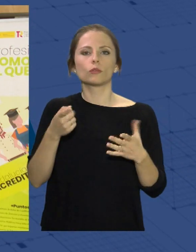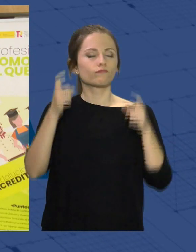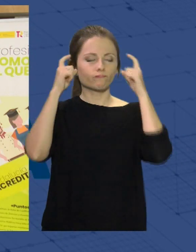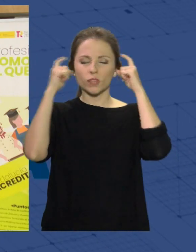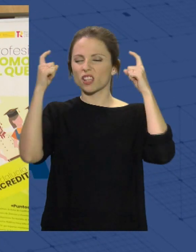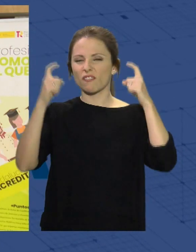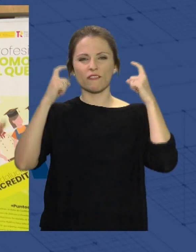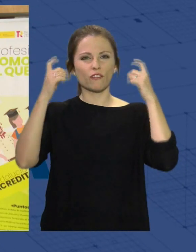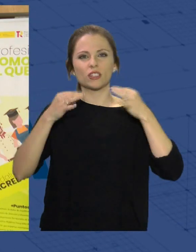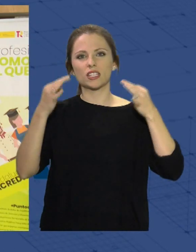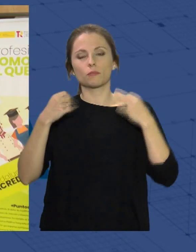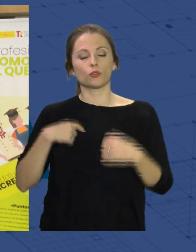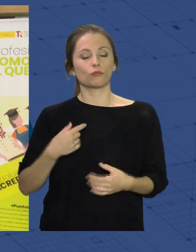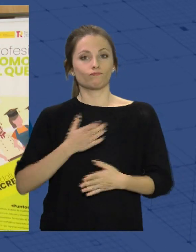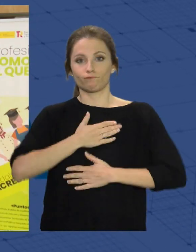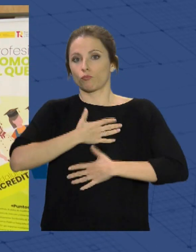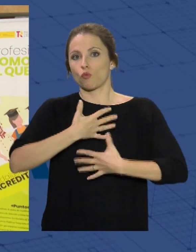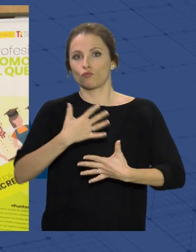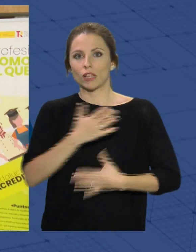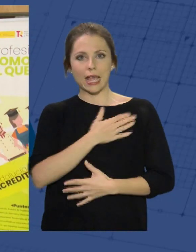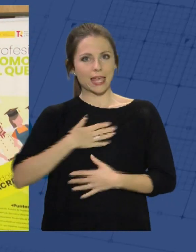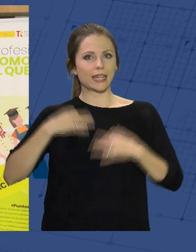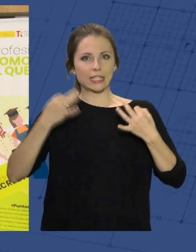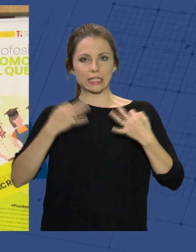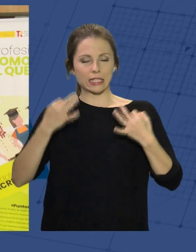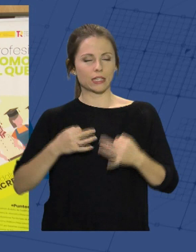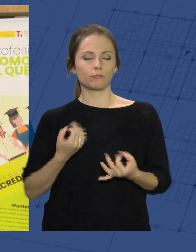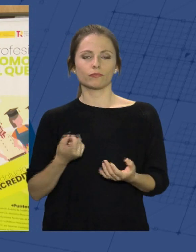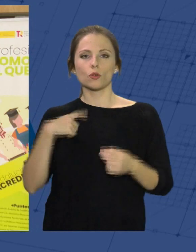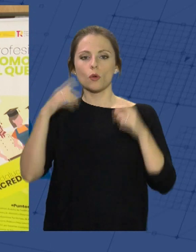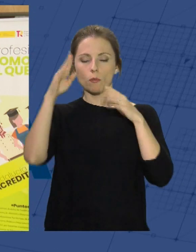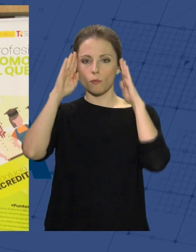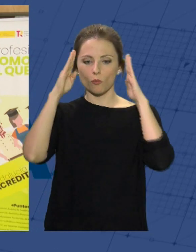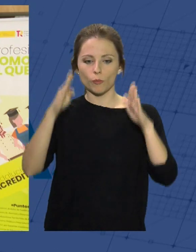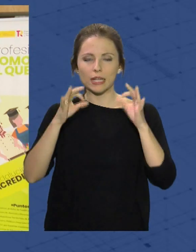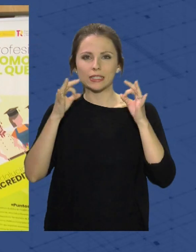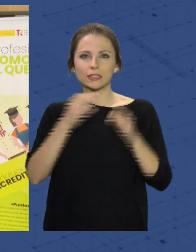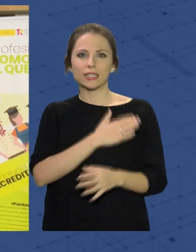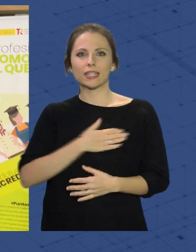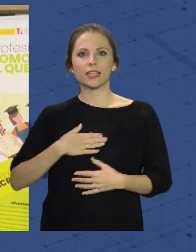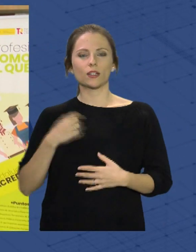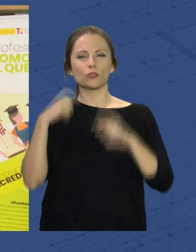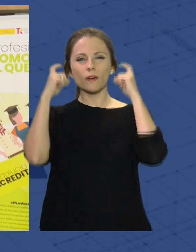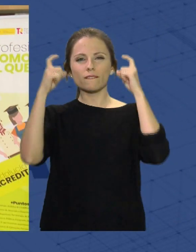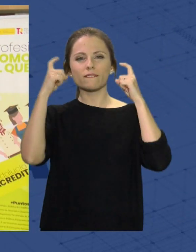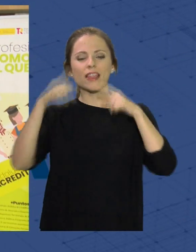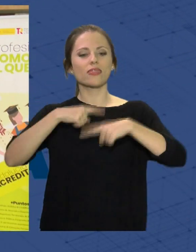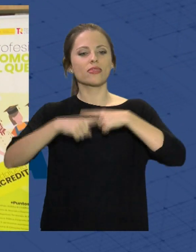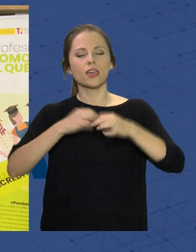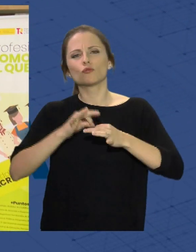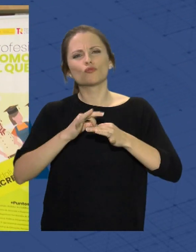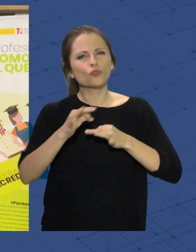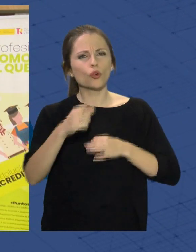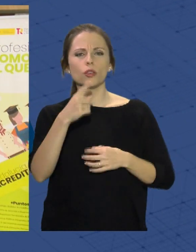tener fuerza de voluntad y mirar siempre hacia adelante, querer, querer esforzarte, querer ser mejor diariamente, intentar